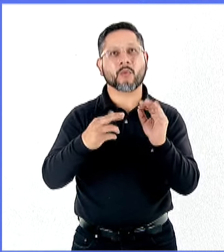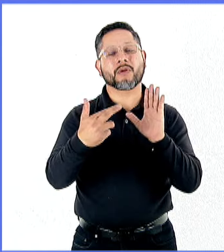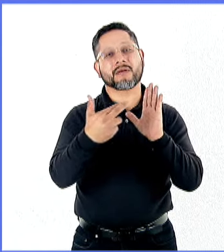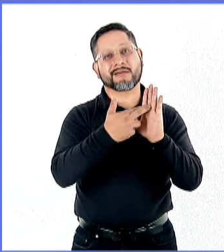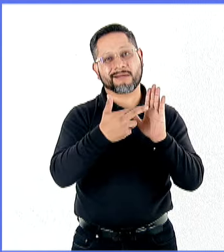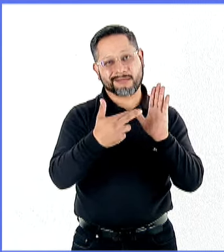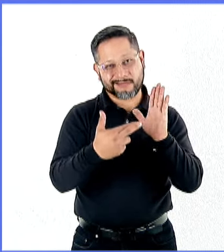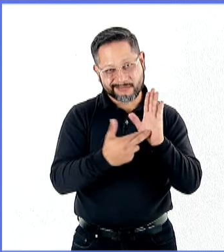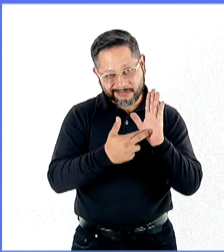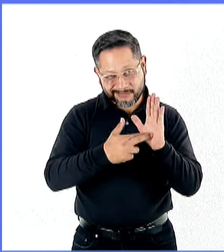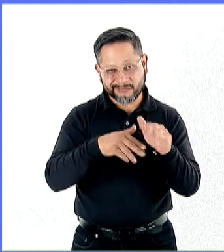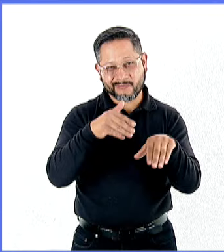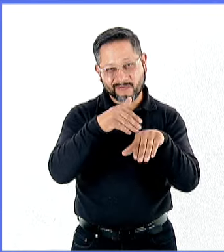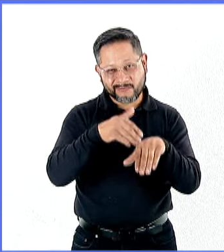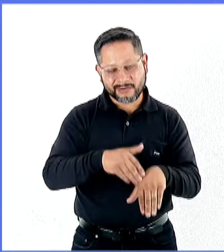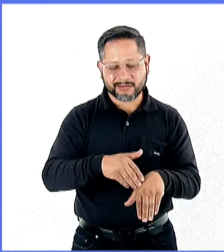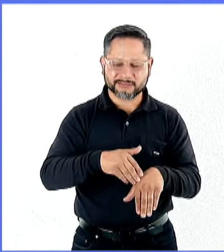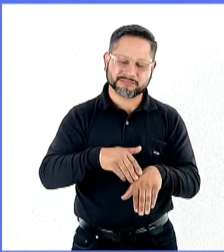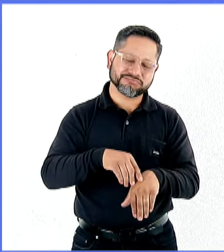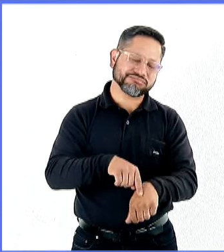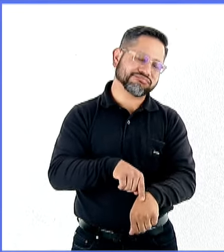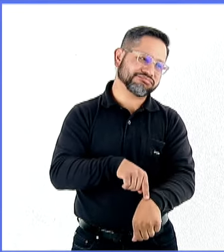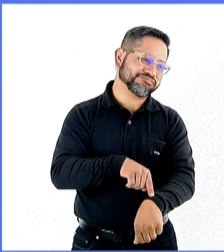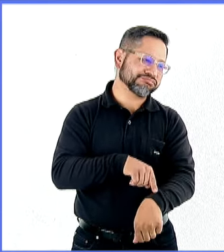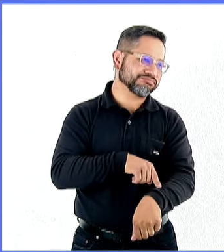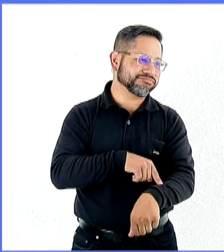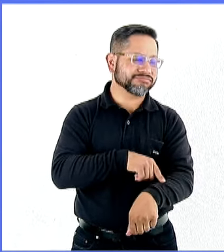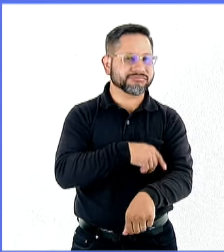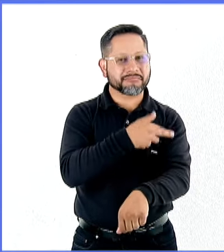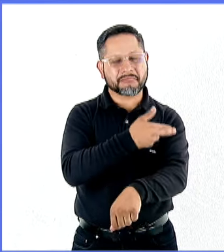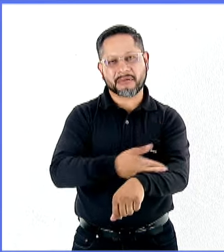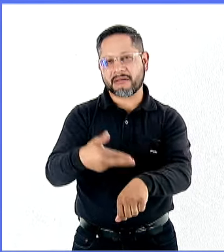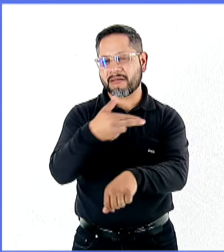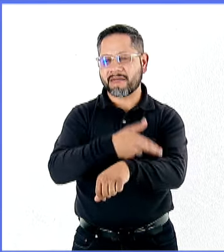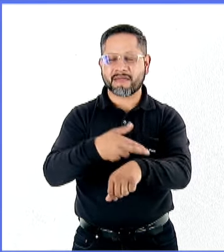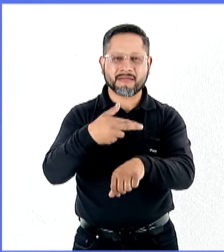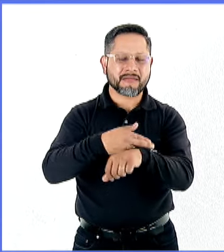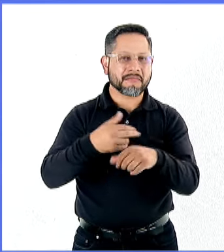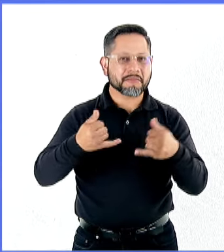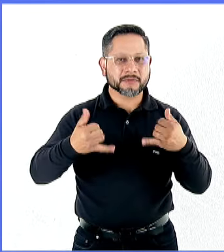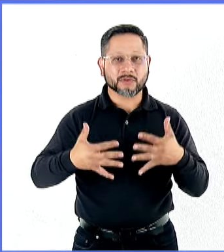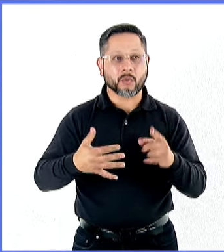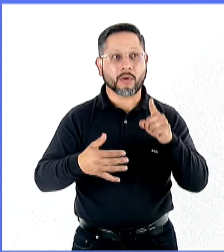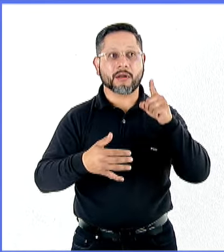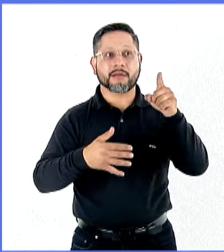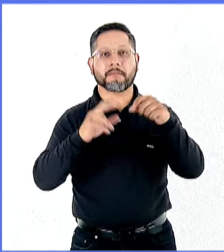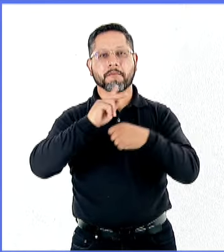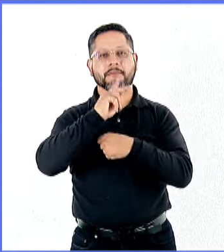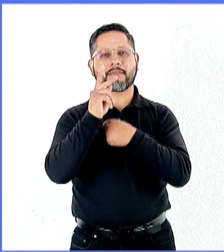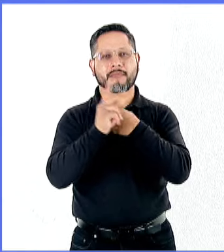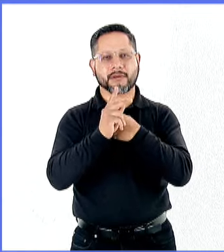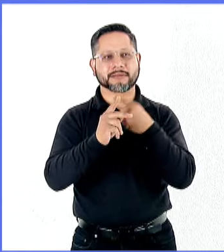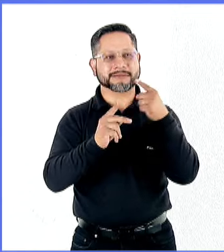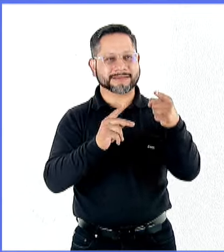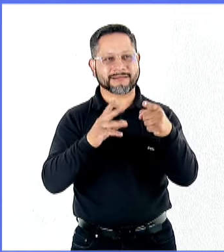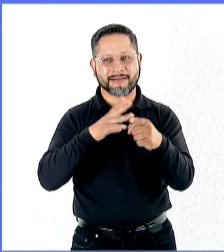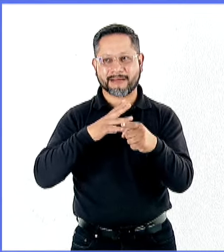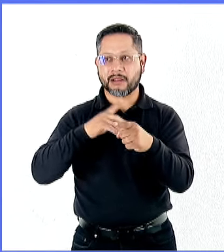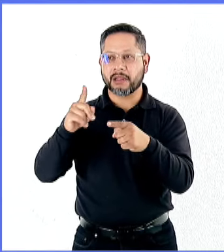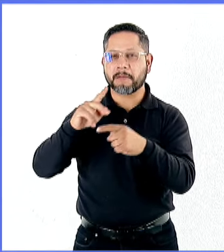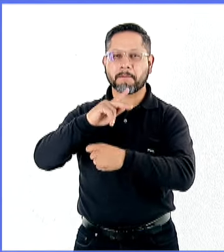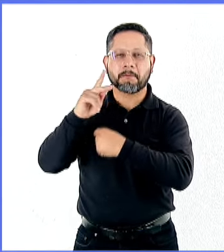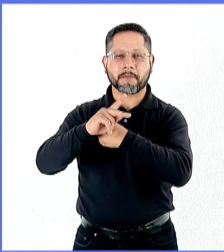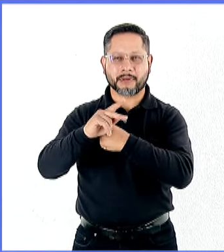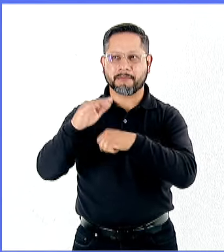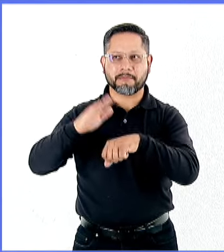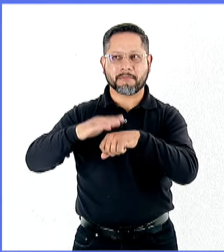ambientales, que es como podríamos también explicar cómo se deslocalizan procesos desde países industrializados hacia países en desarrollo.